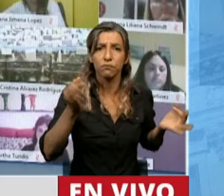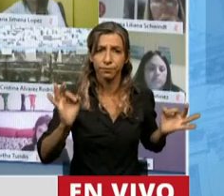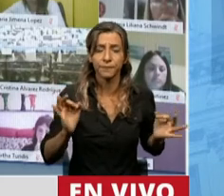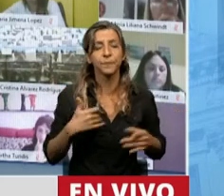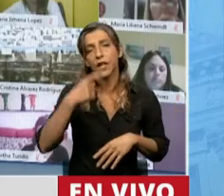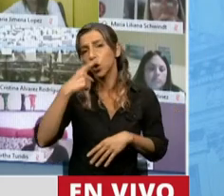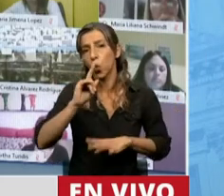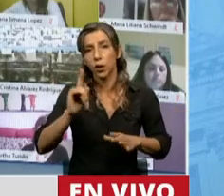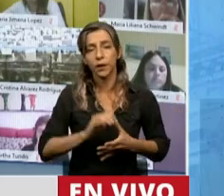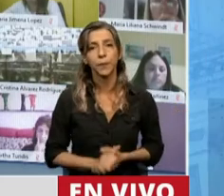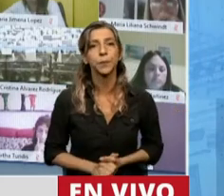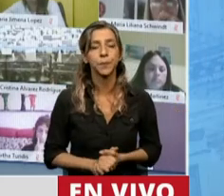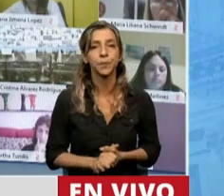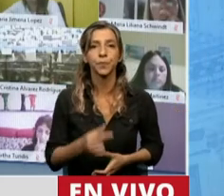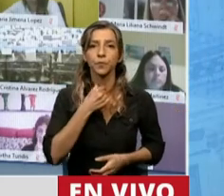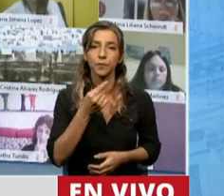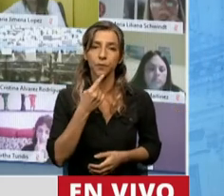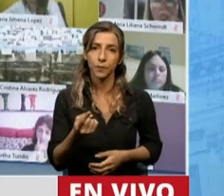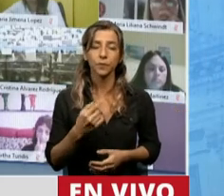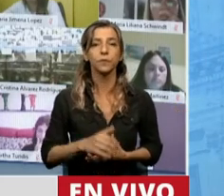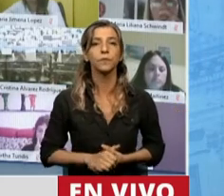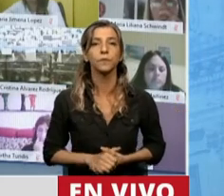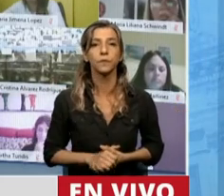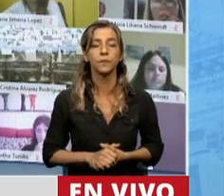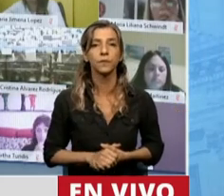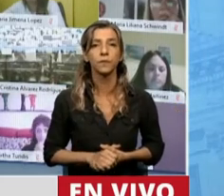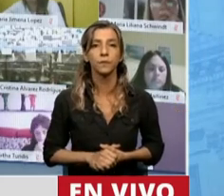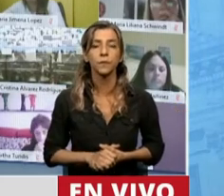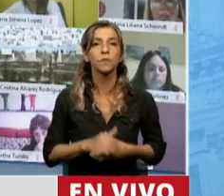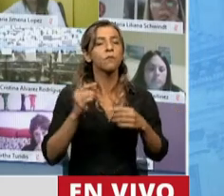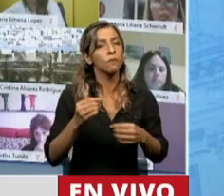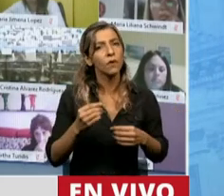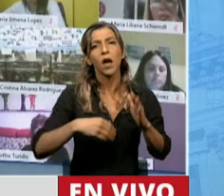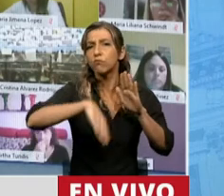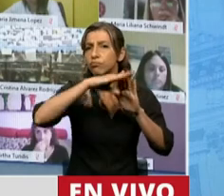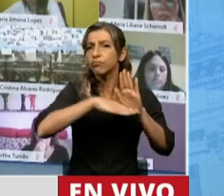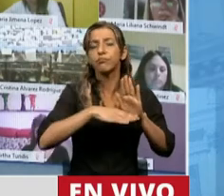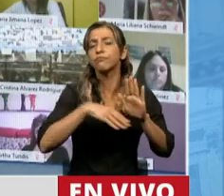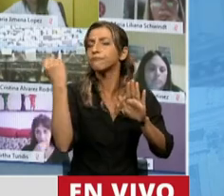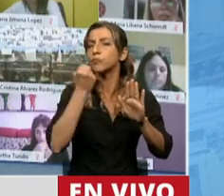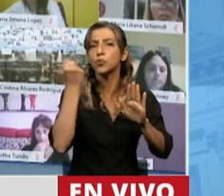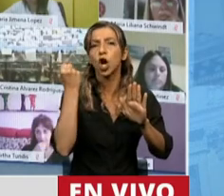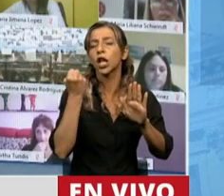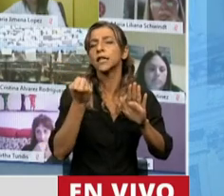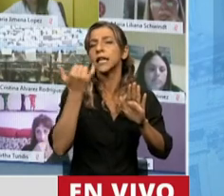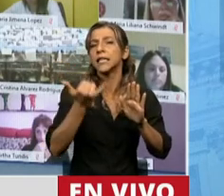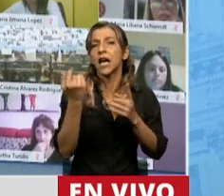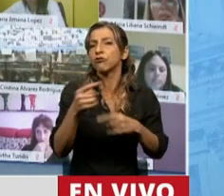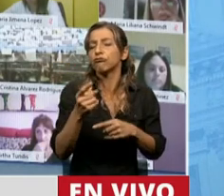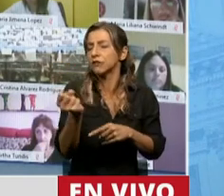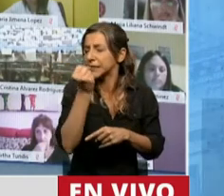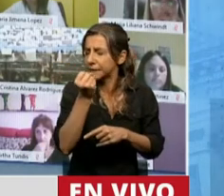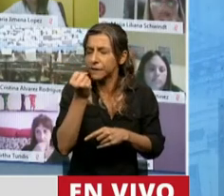en el tiempo, quiero destacar la inclusión para todas las disposiciones del acuerdo de dos principios de suma importancia en materia